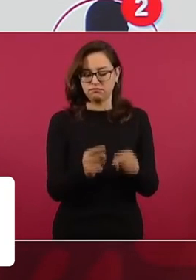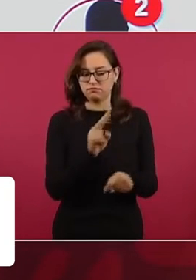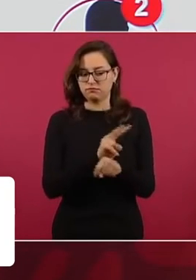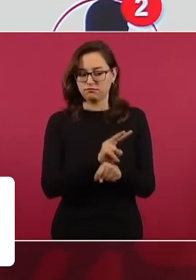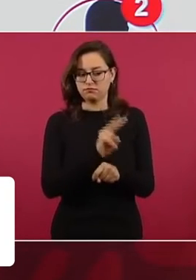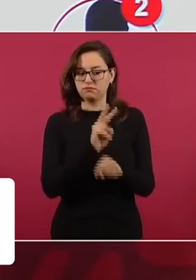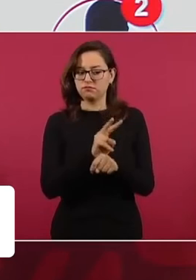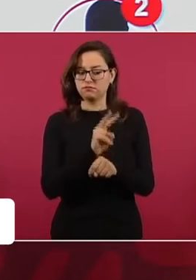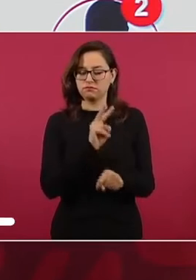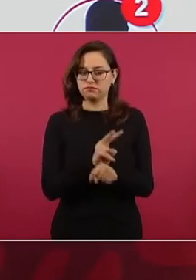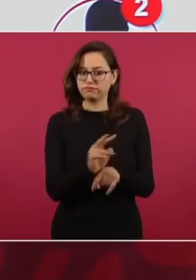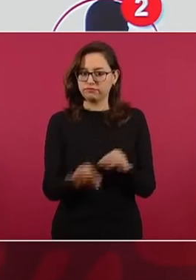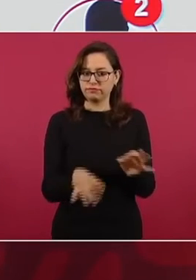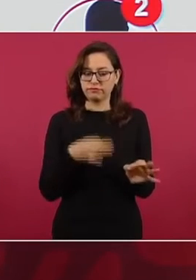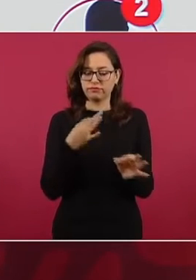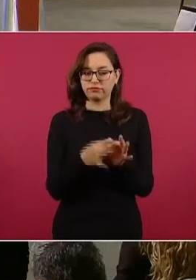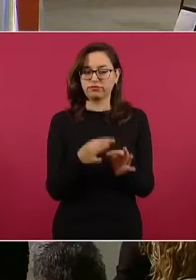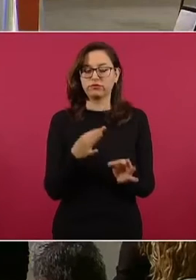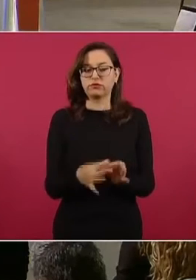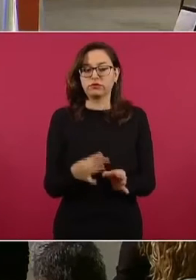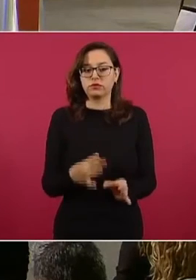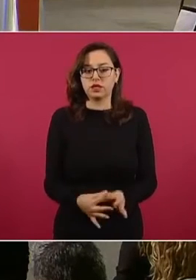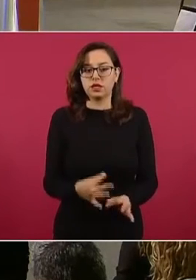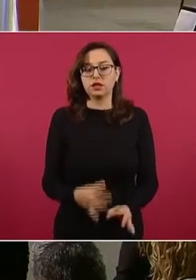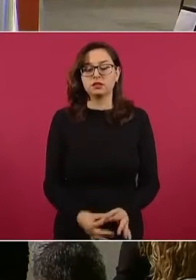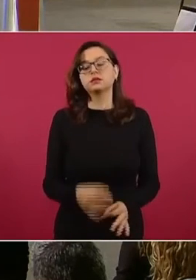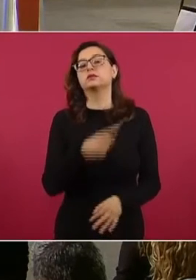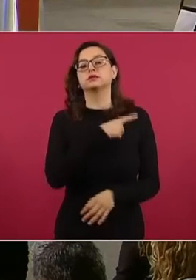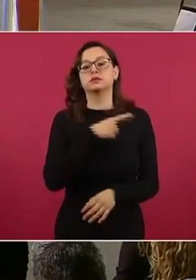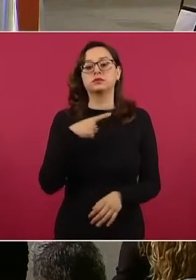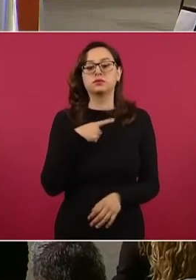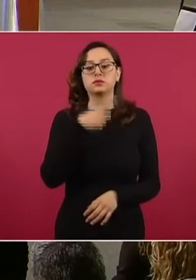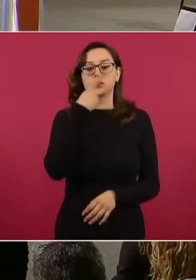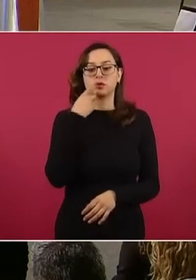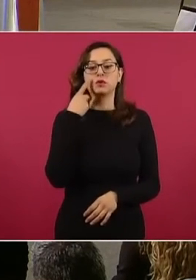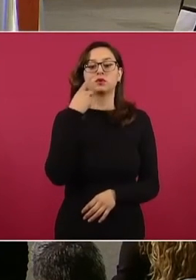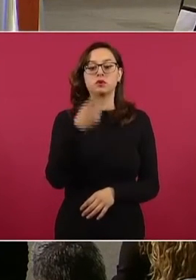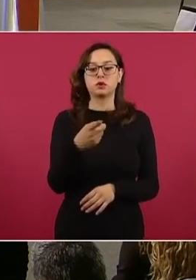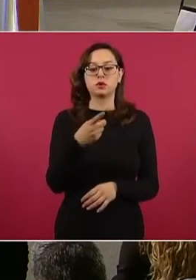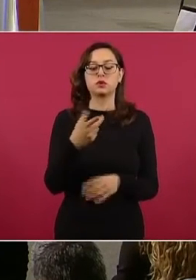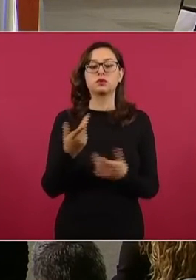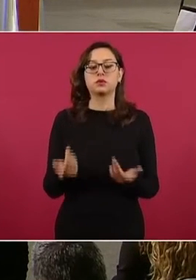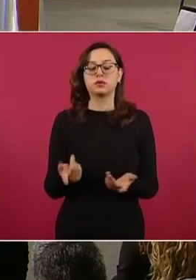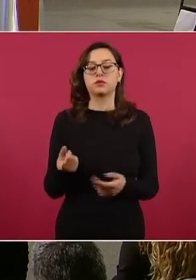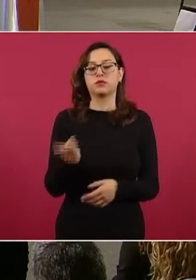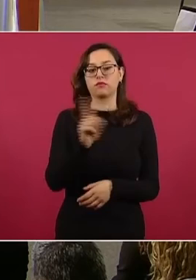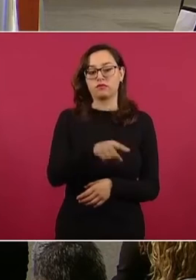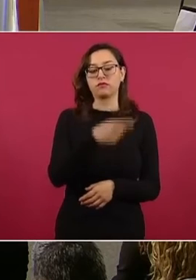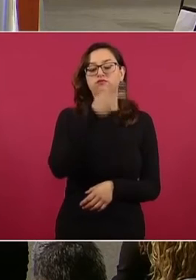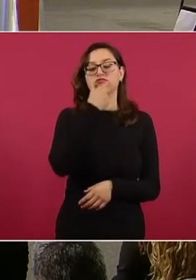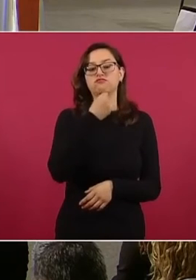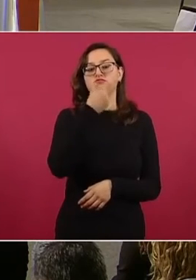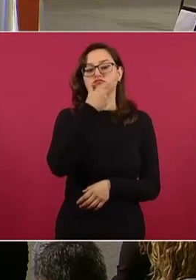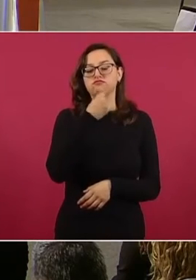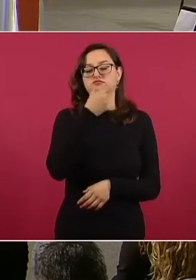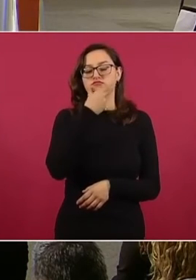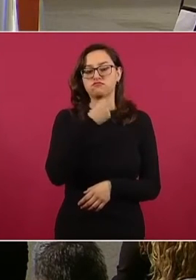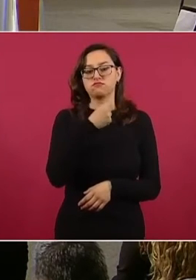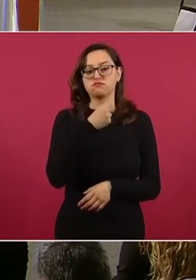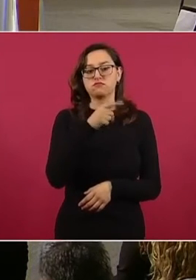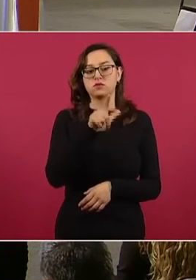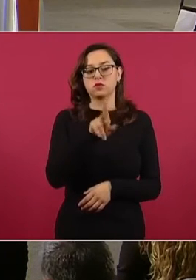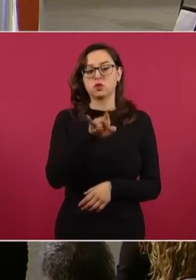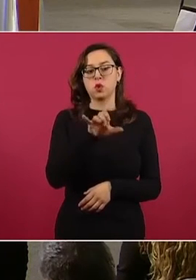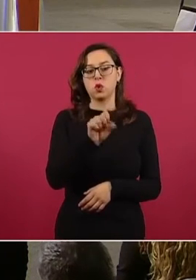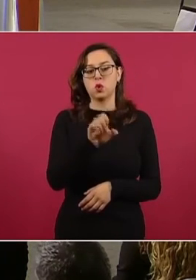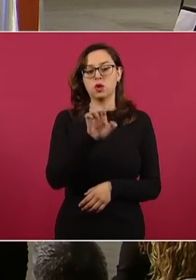seguimiento puntual, informamos de avances en la investigación del homicidio perpetrado en contra de